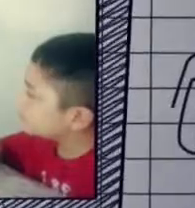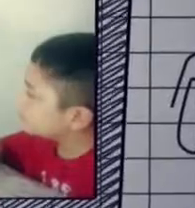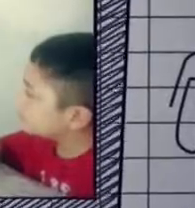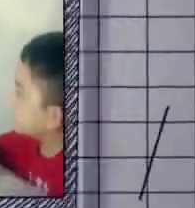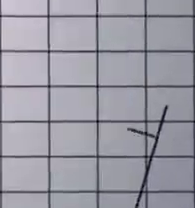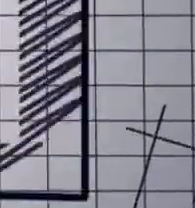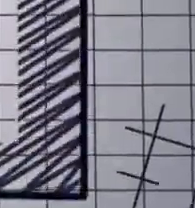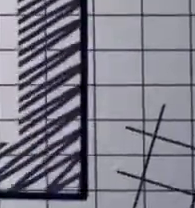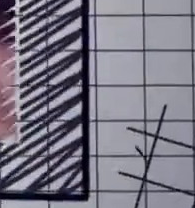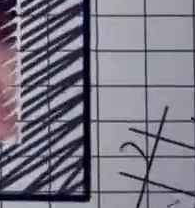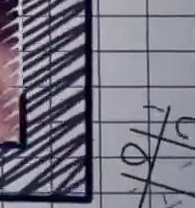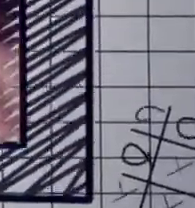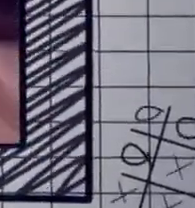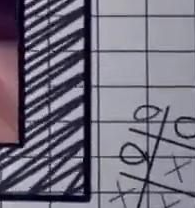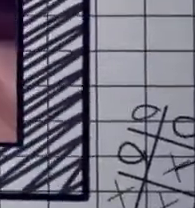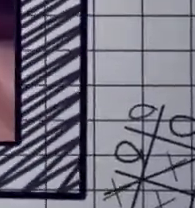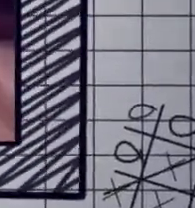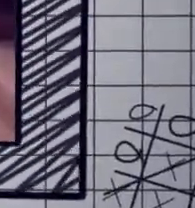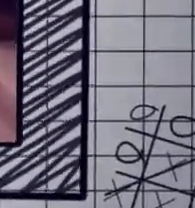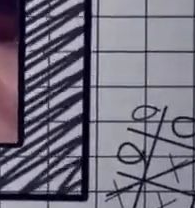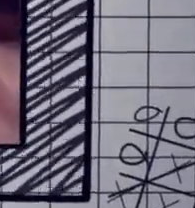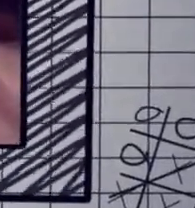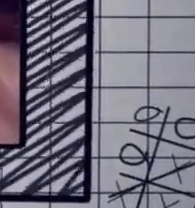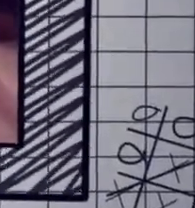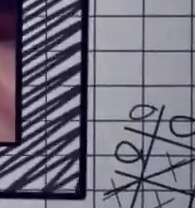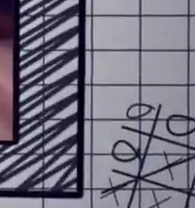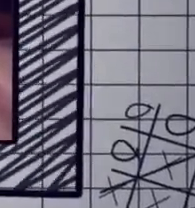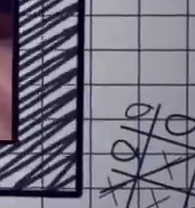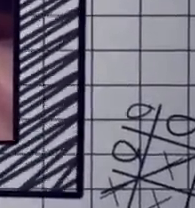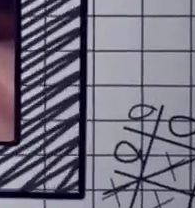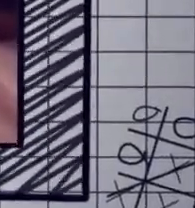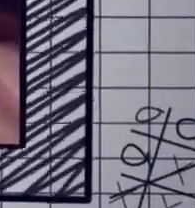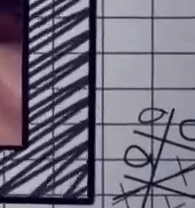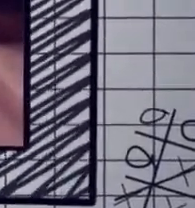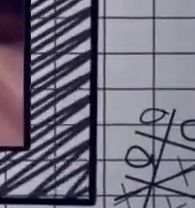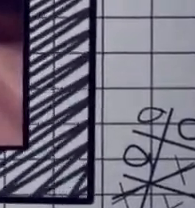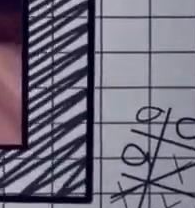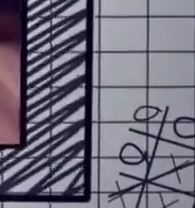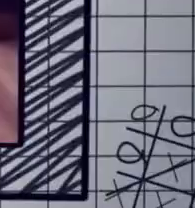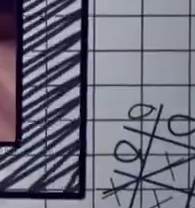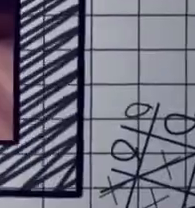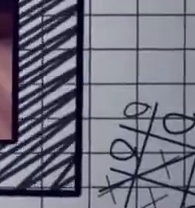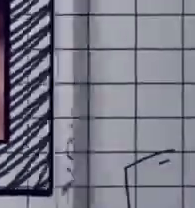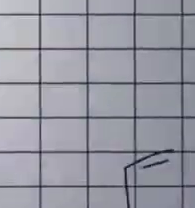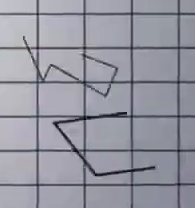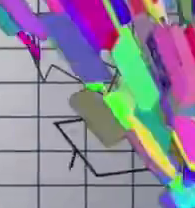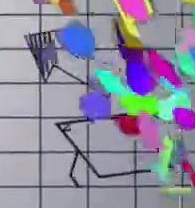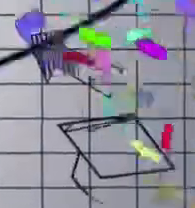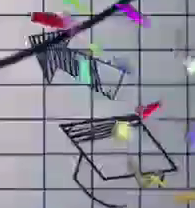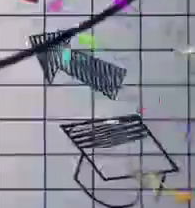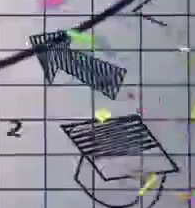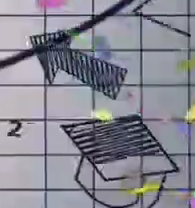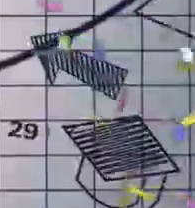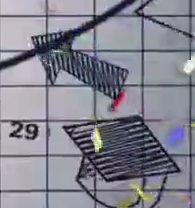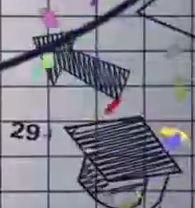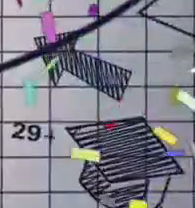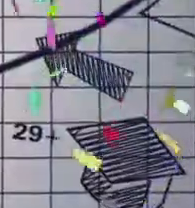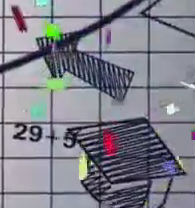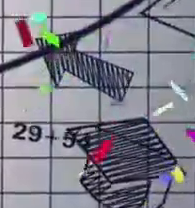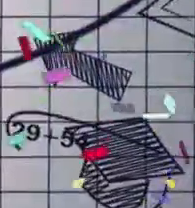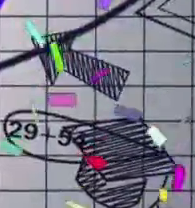gracias. Tíos, gracias. Vecinos, familia, sociedad en general, mil gracias.